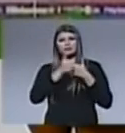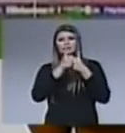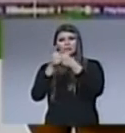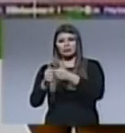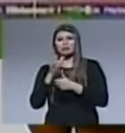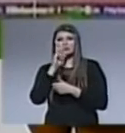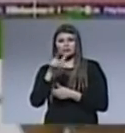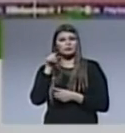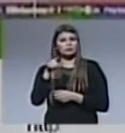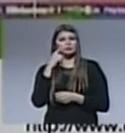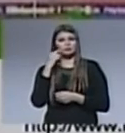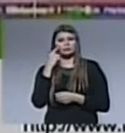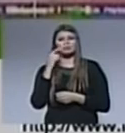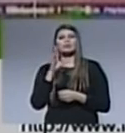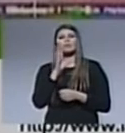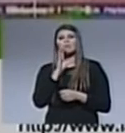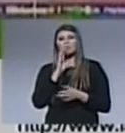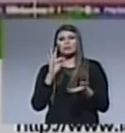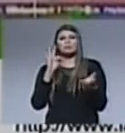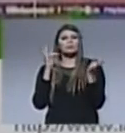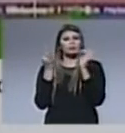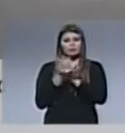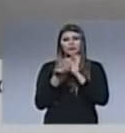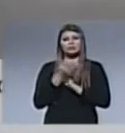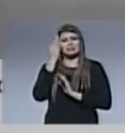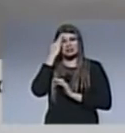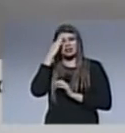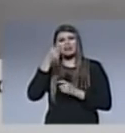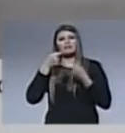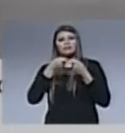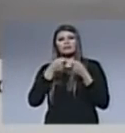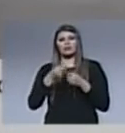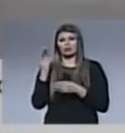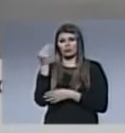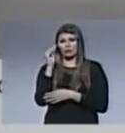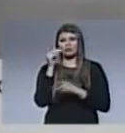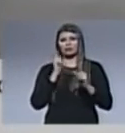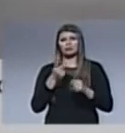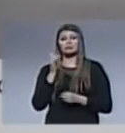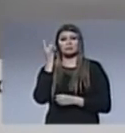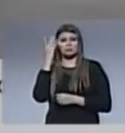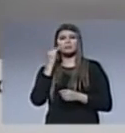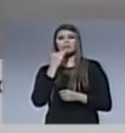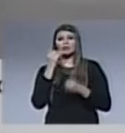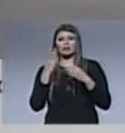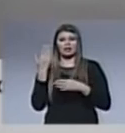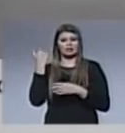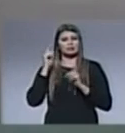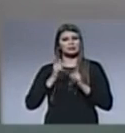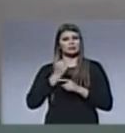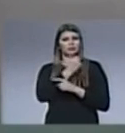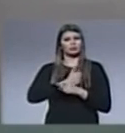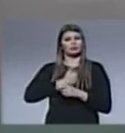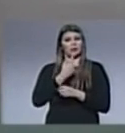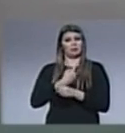Edmilson sabe bien cuáles son las tentaciones y peligros de un futbolista joven y con talento no en vano lo vivió y sufrió en